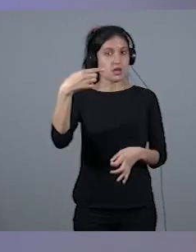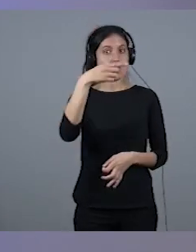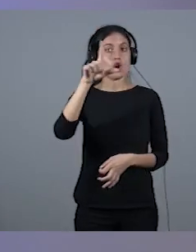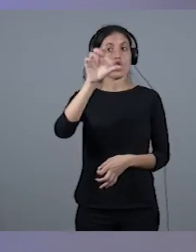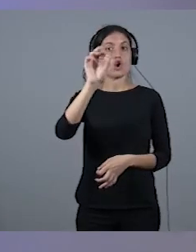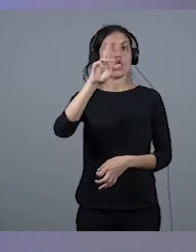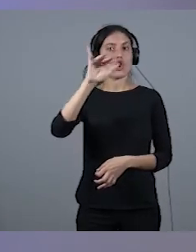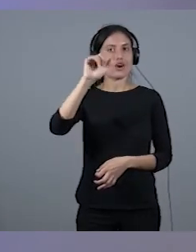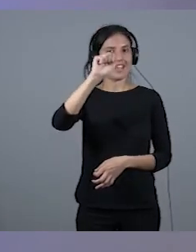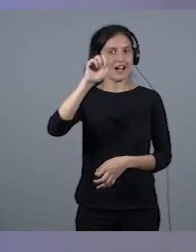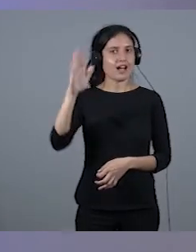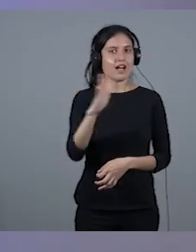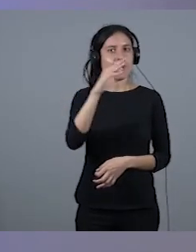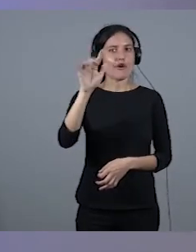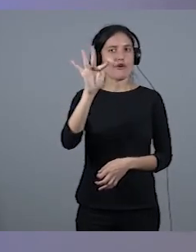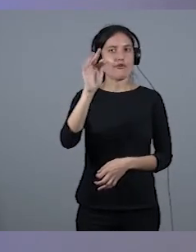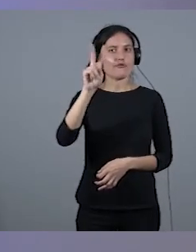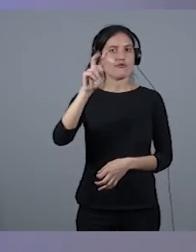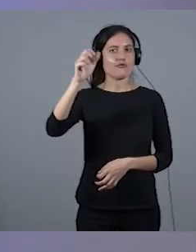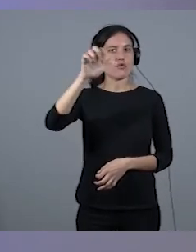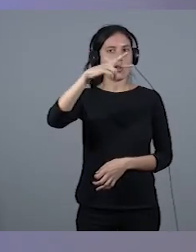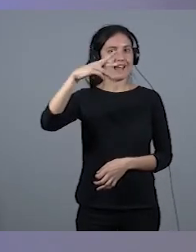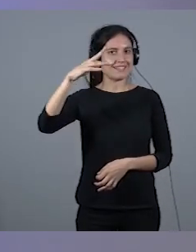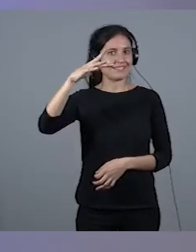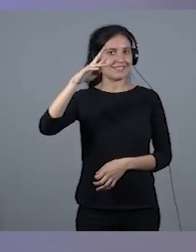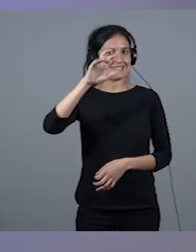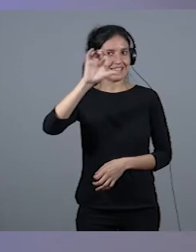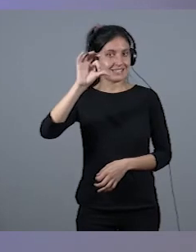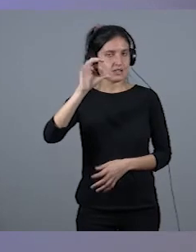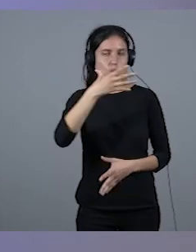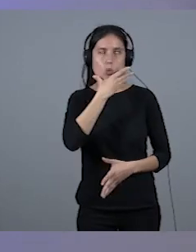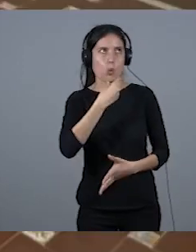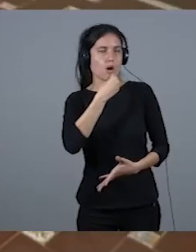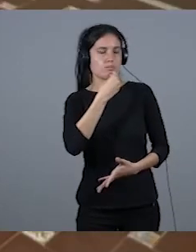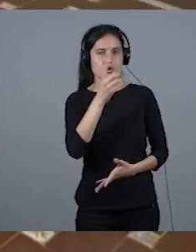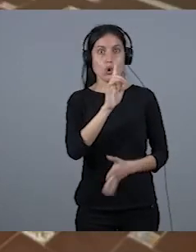no era una persona agraciada físicamente, pero como escribía, ¿verdad?